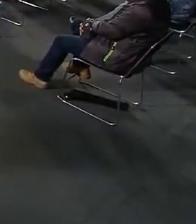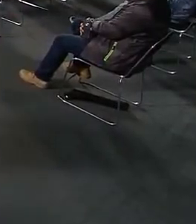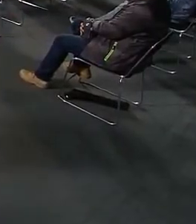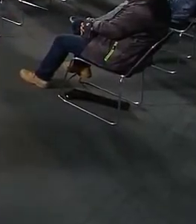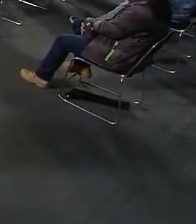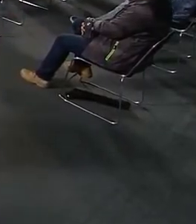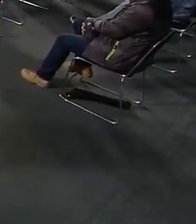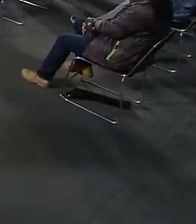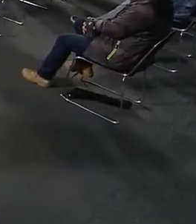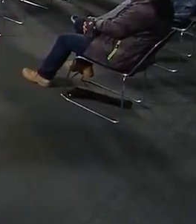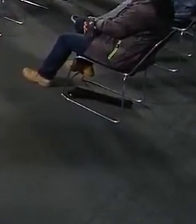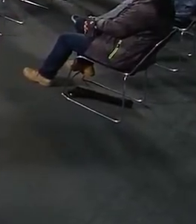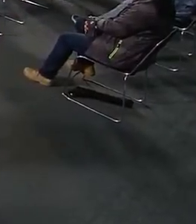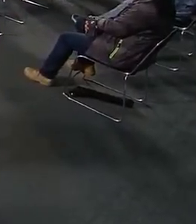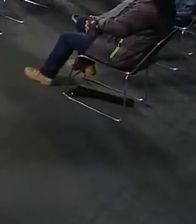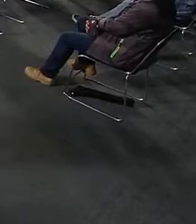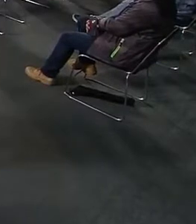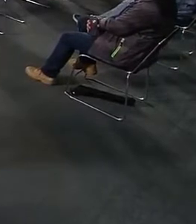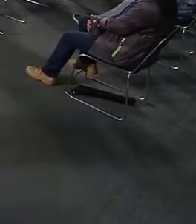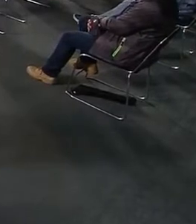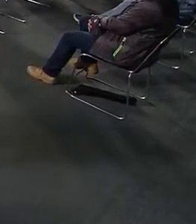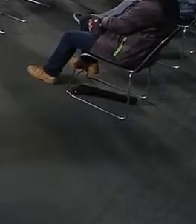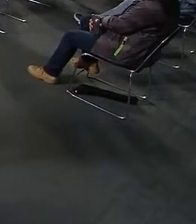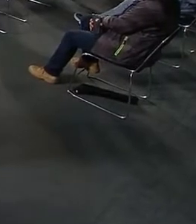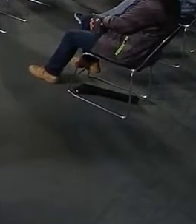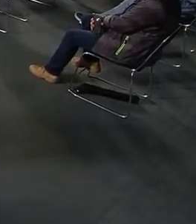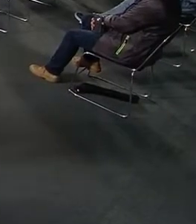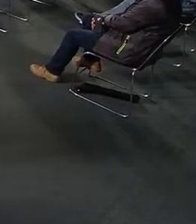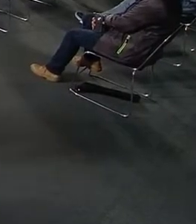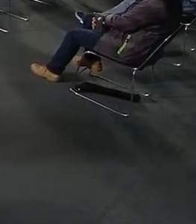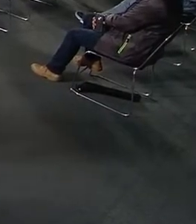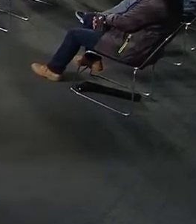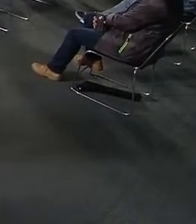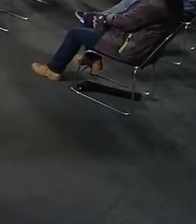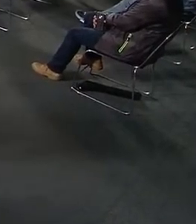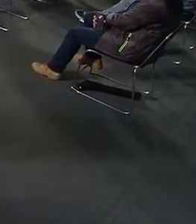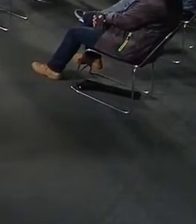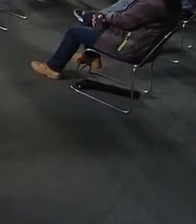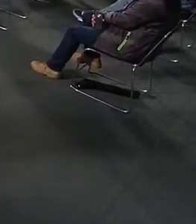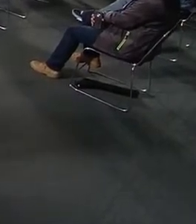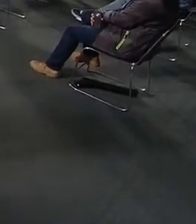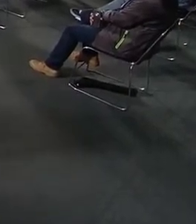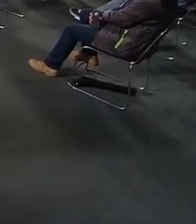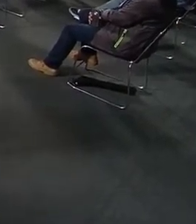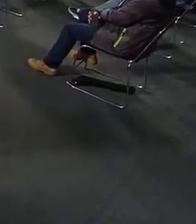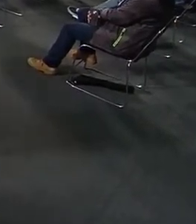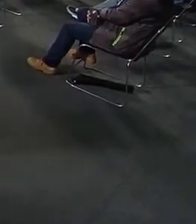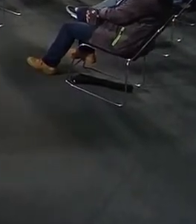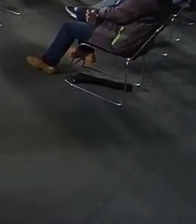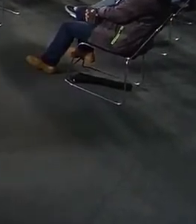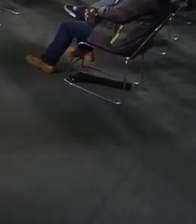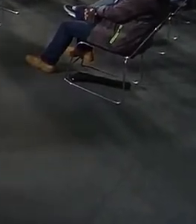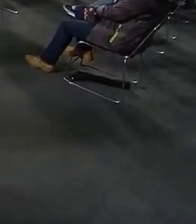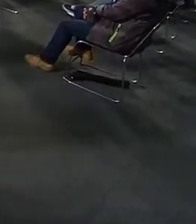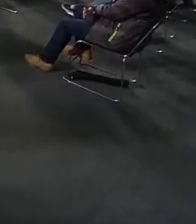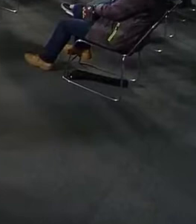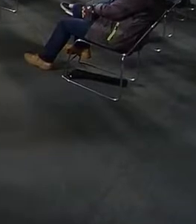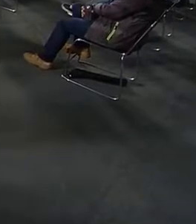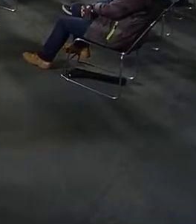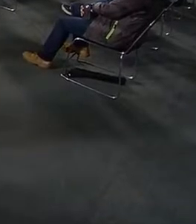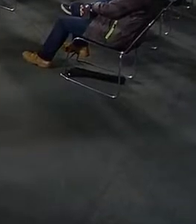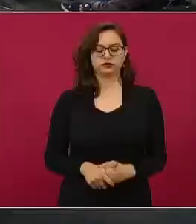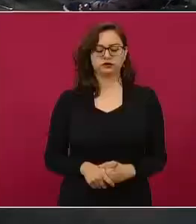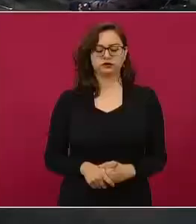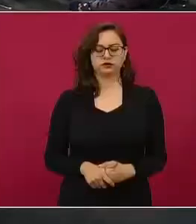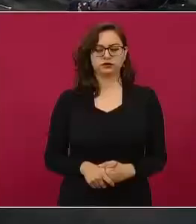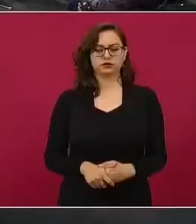Bueno, primero retomo exactamente lo que acaba de decir el secretario y también a lo que comentaba Arturo Contreras. De pie de página,